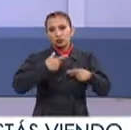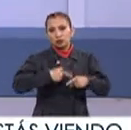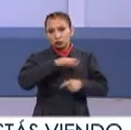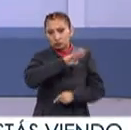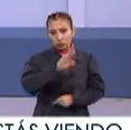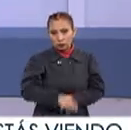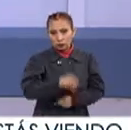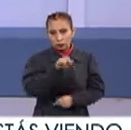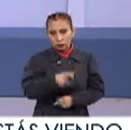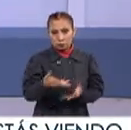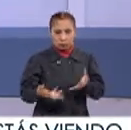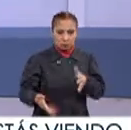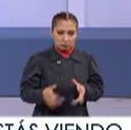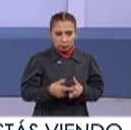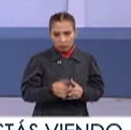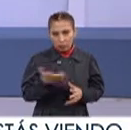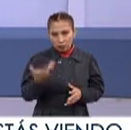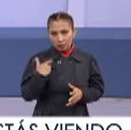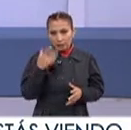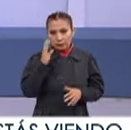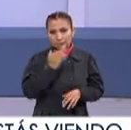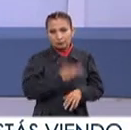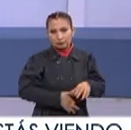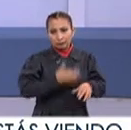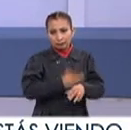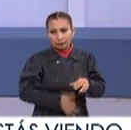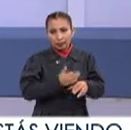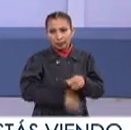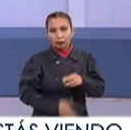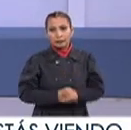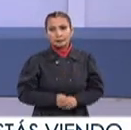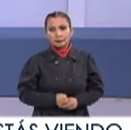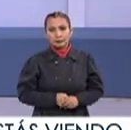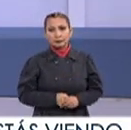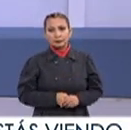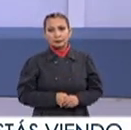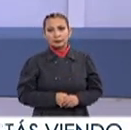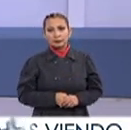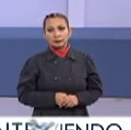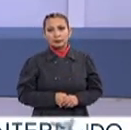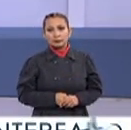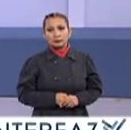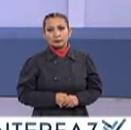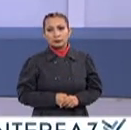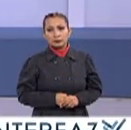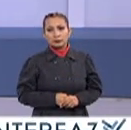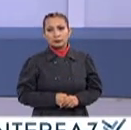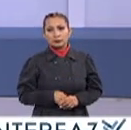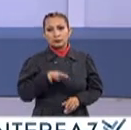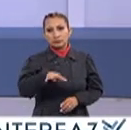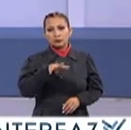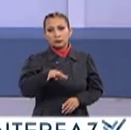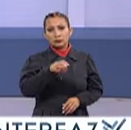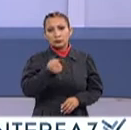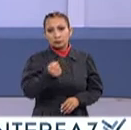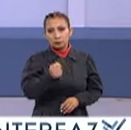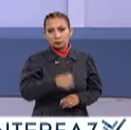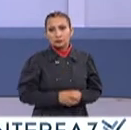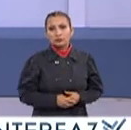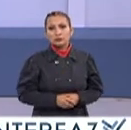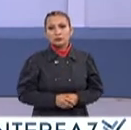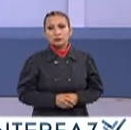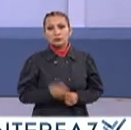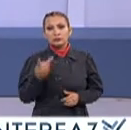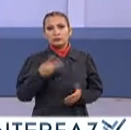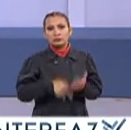murieron al menos Esa tarde de un 19 de septiembre